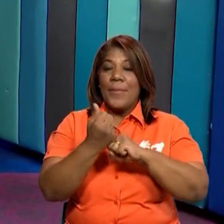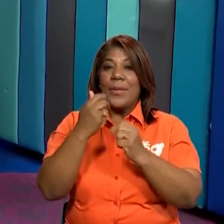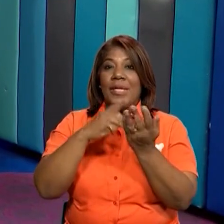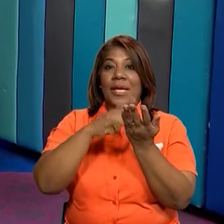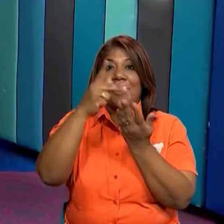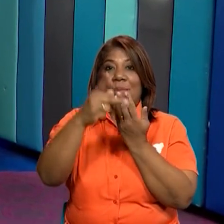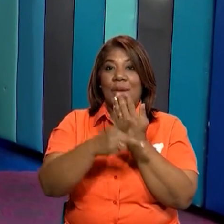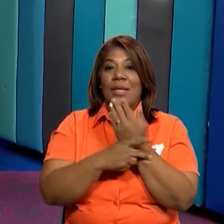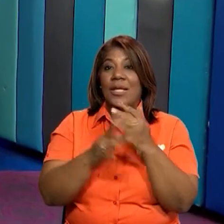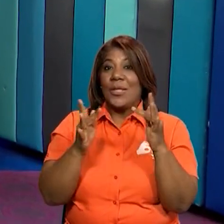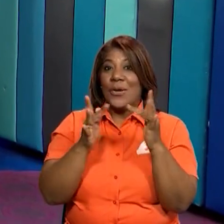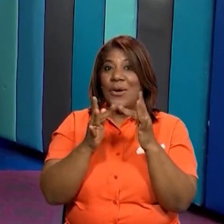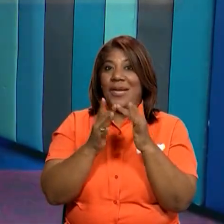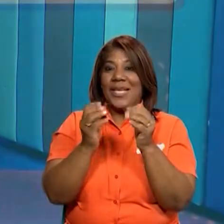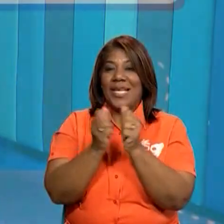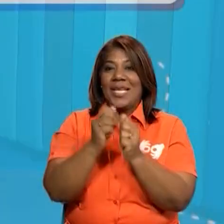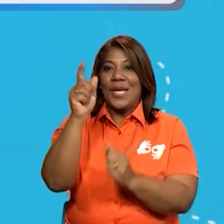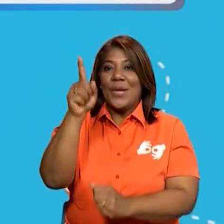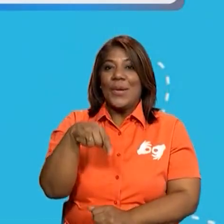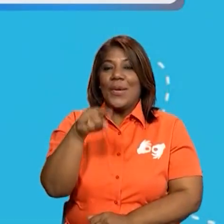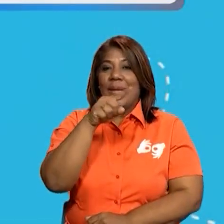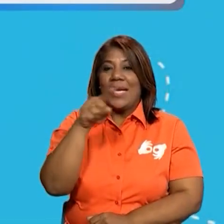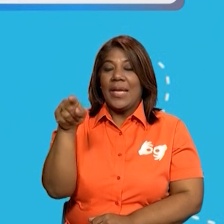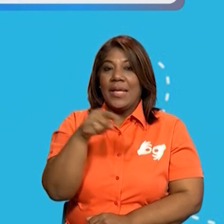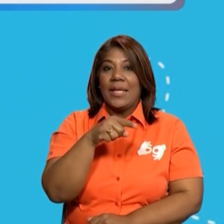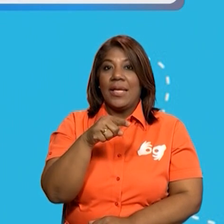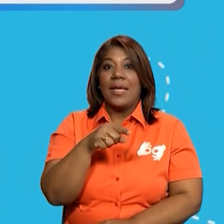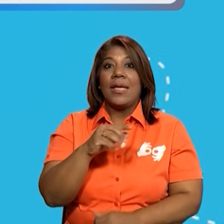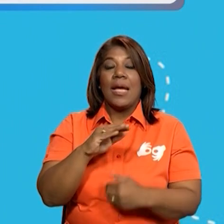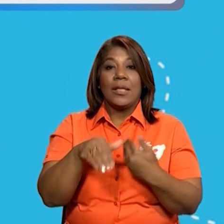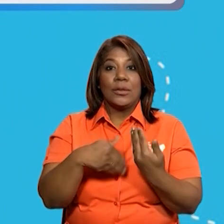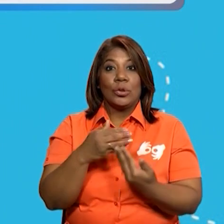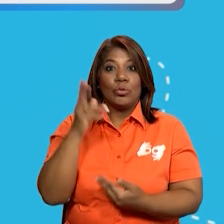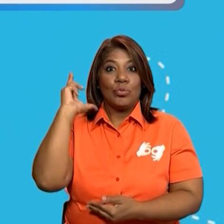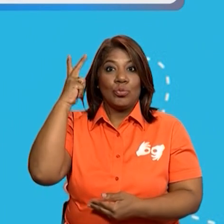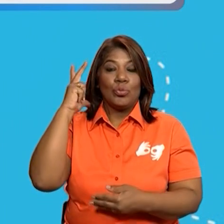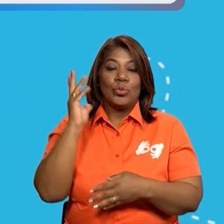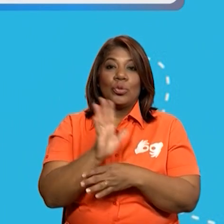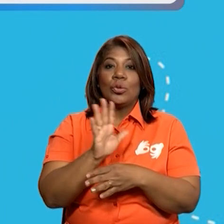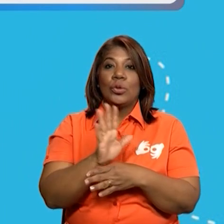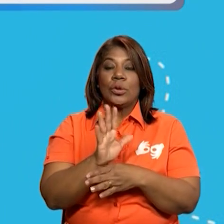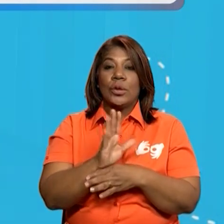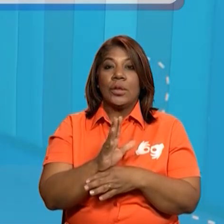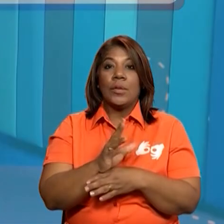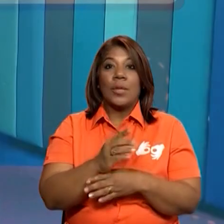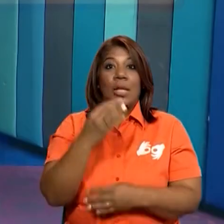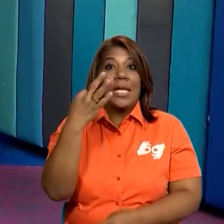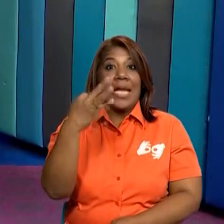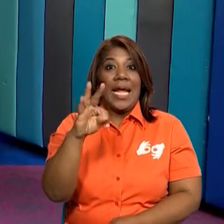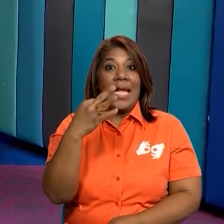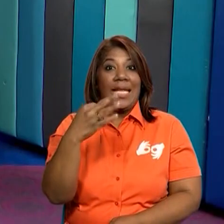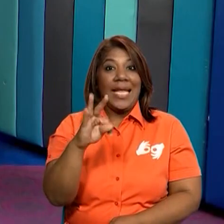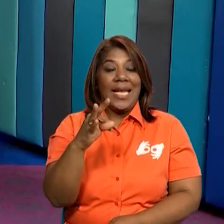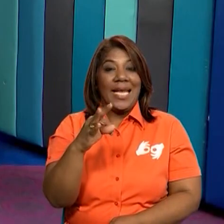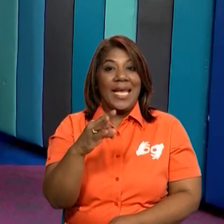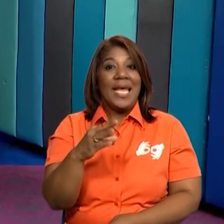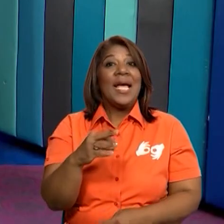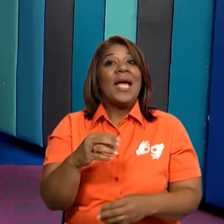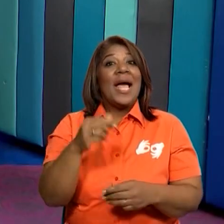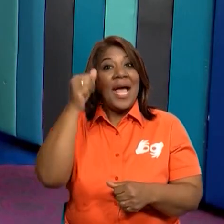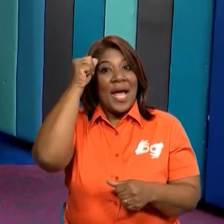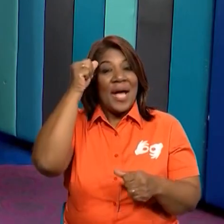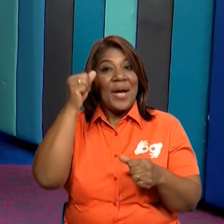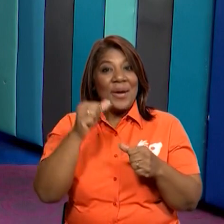Conéctate con la Estrella llegue hasta sus hogares, también a las radioemisoras. Y, chicos, no olviden su boleto de salida para poder entrar